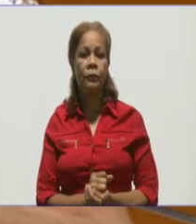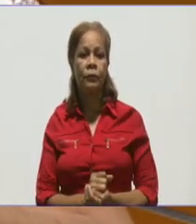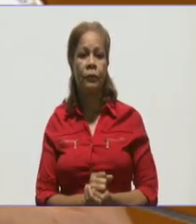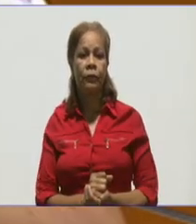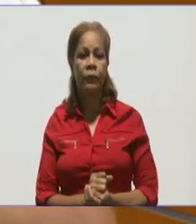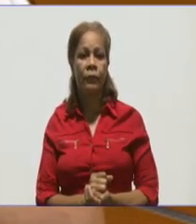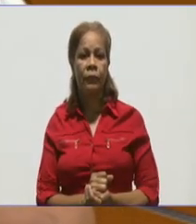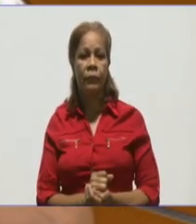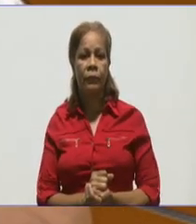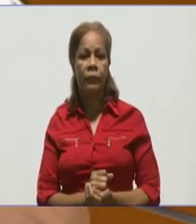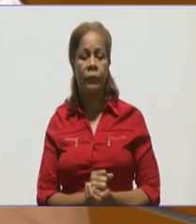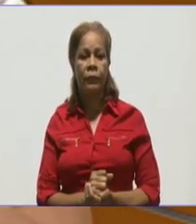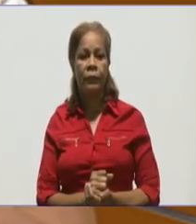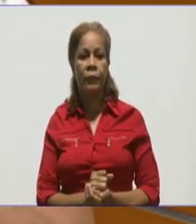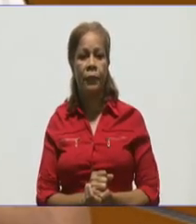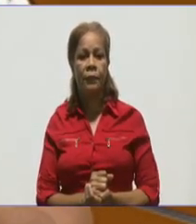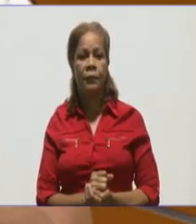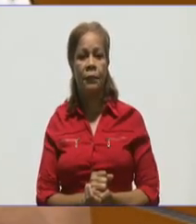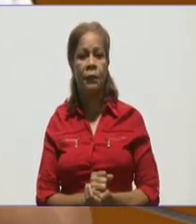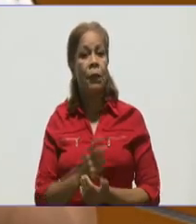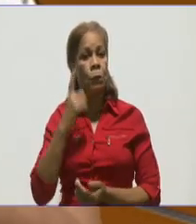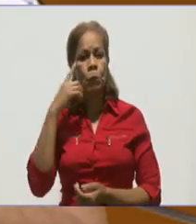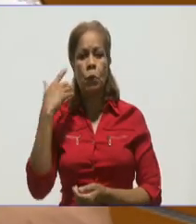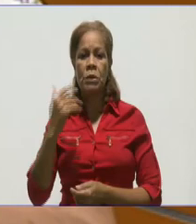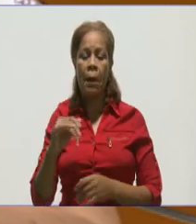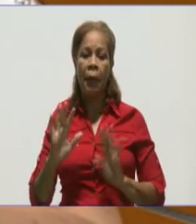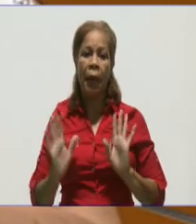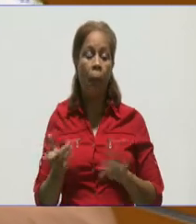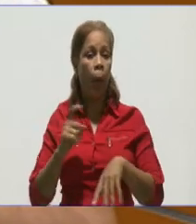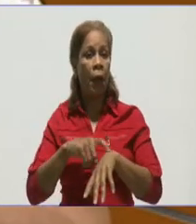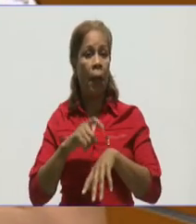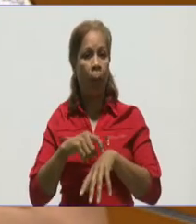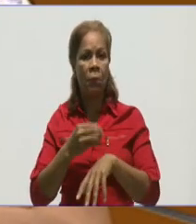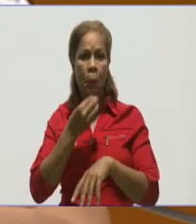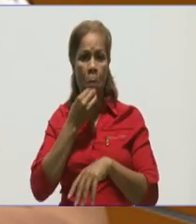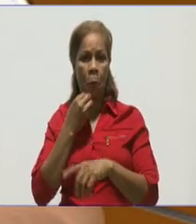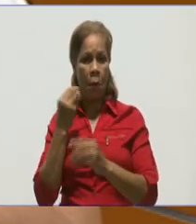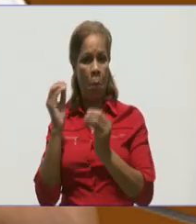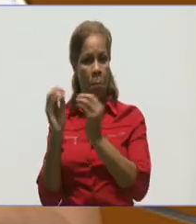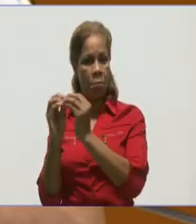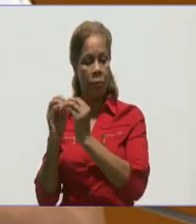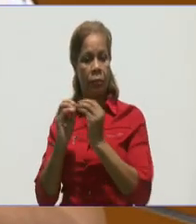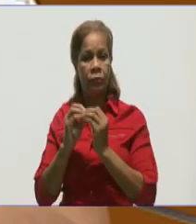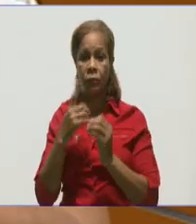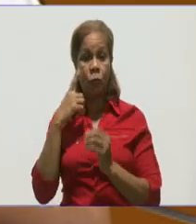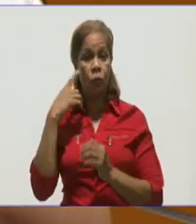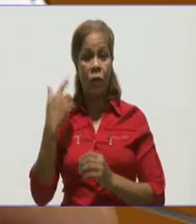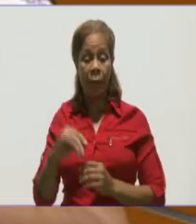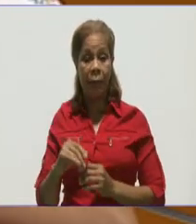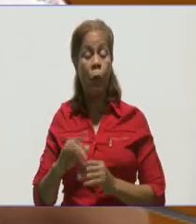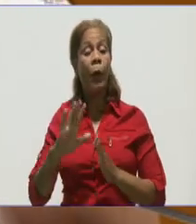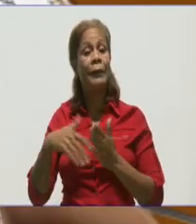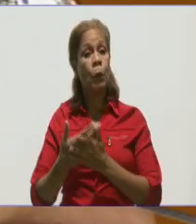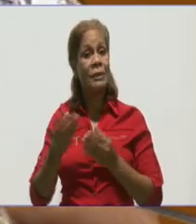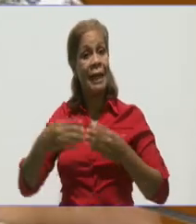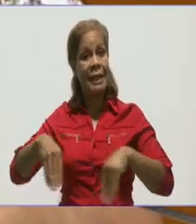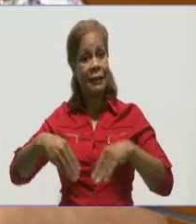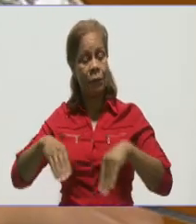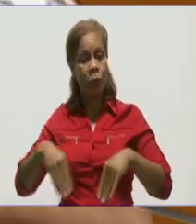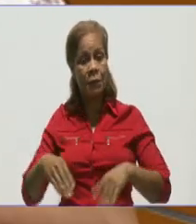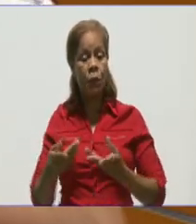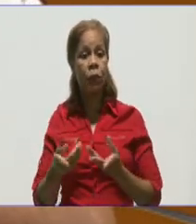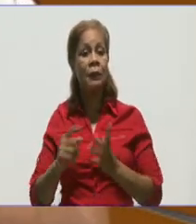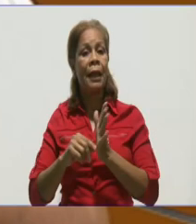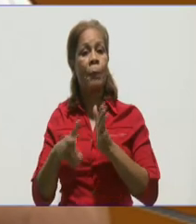eso. Y entonces no sabemos en qué momento nos vamos a contagiar. Ya la situación de la provincia y sobre todo del municipio